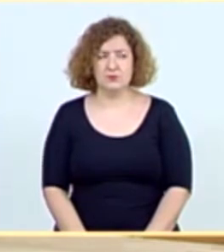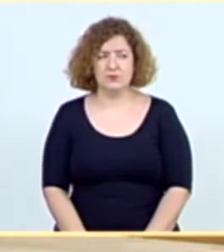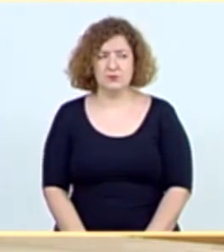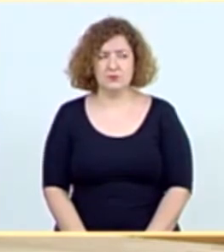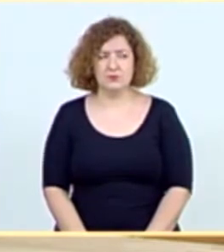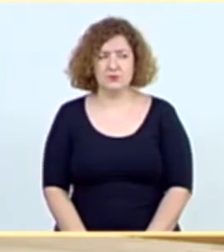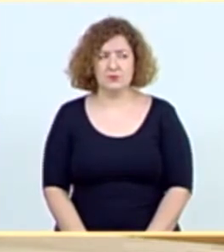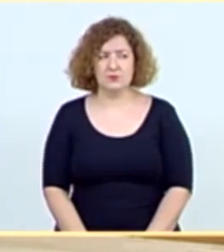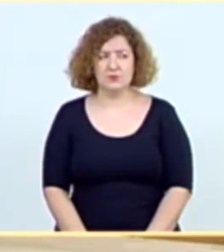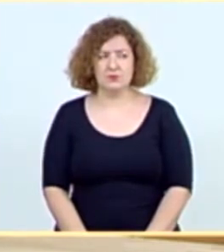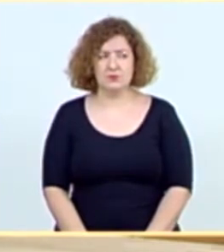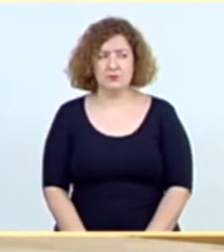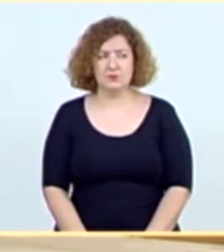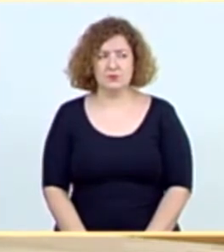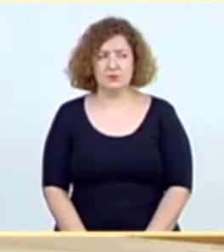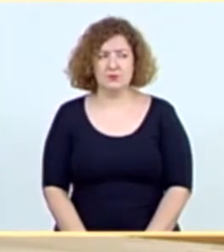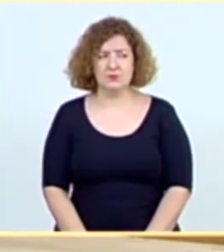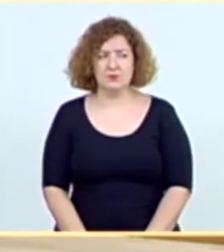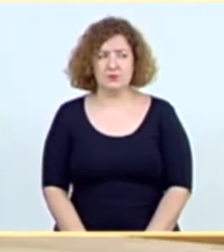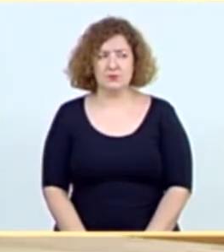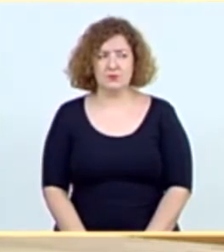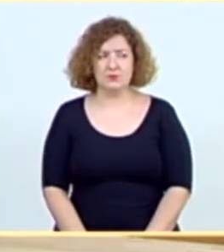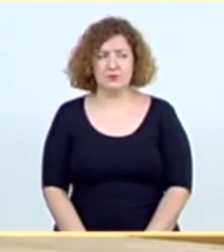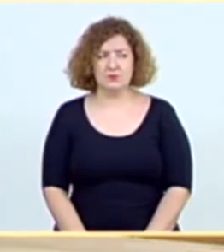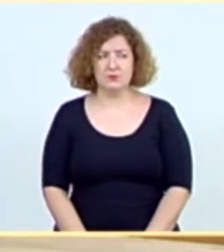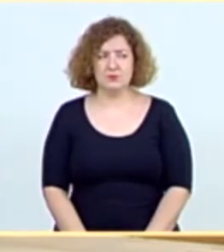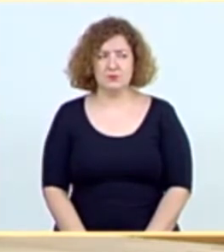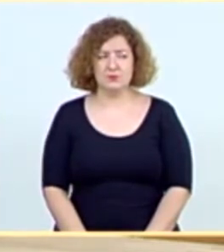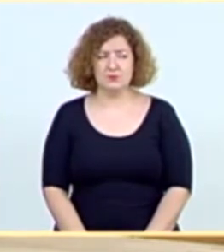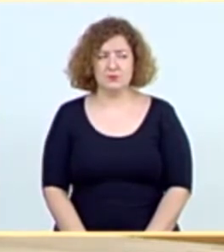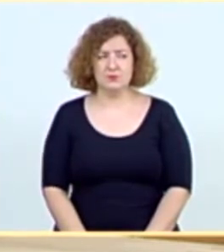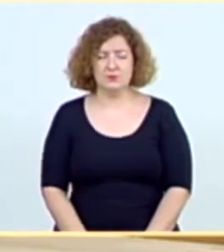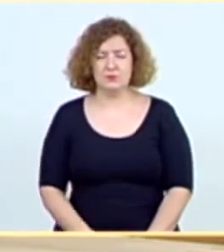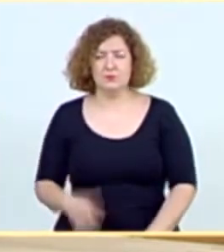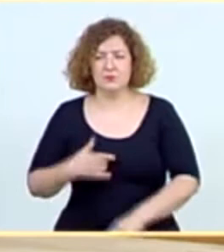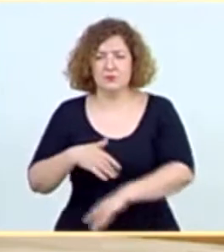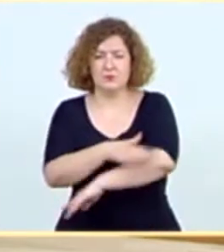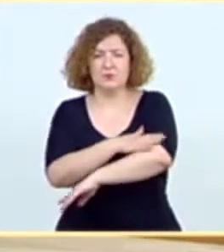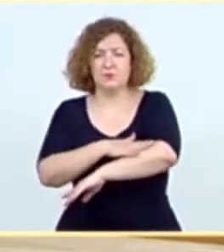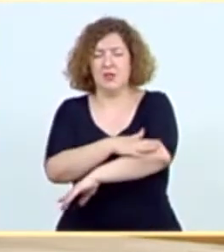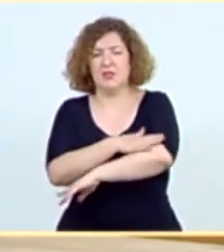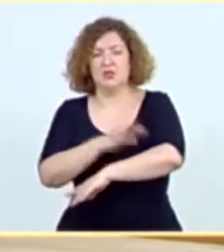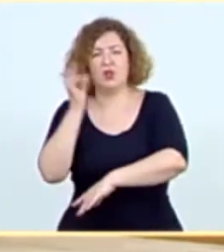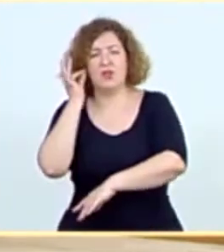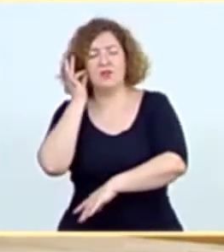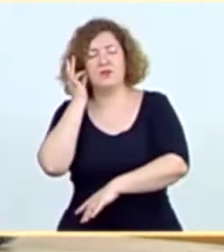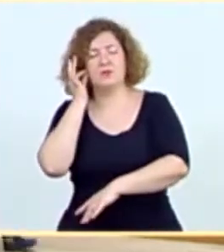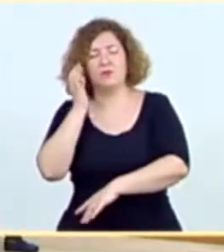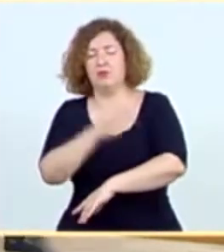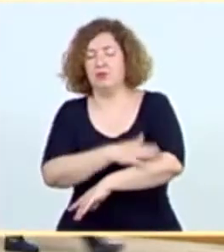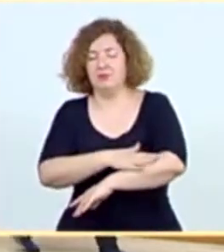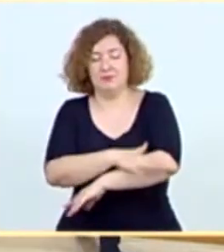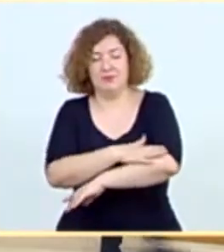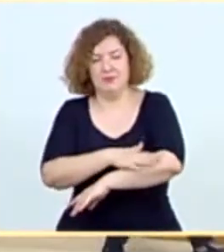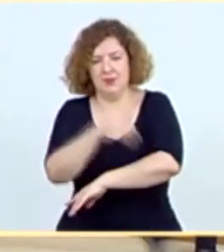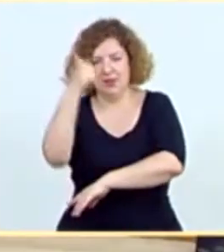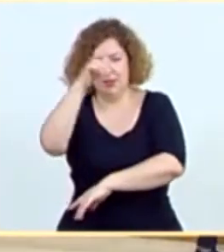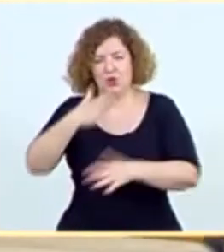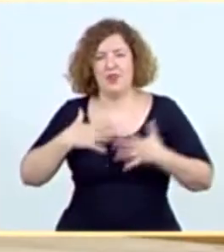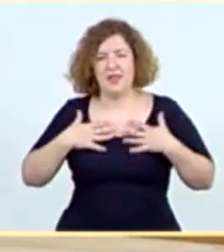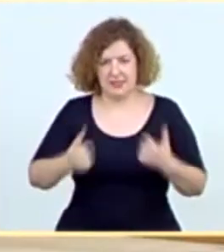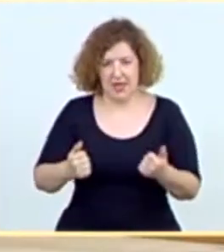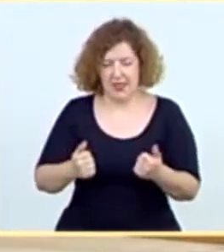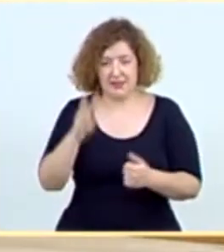Tiene la palabra, en nombre del Gobierno, el señor ministro de Sanidad, por tiempo máximo de tres minutos. Gracias, señora